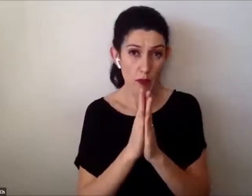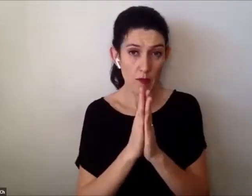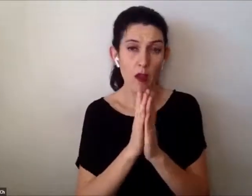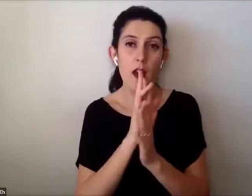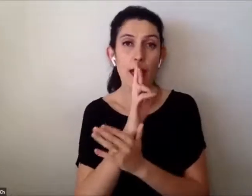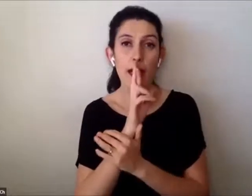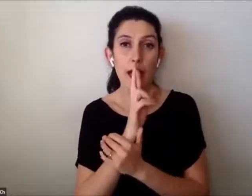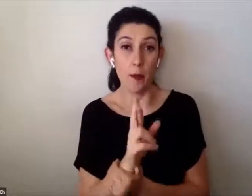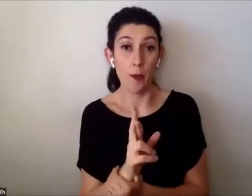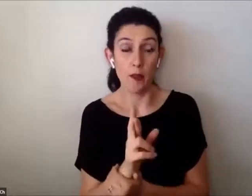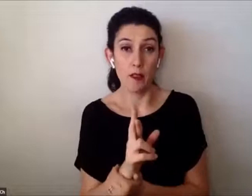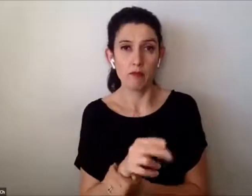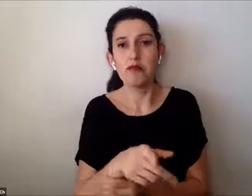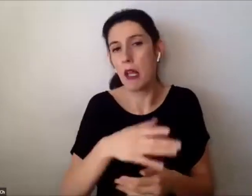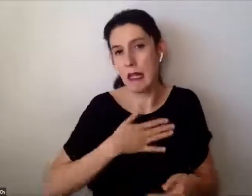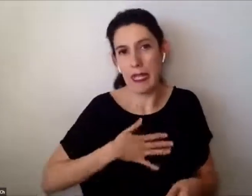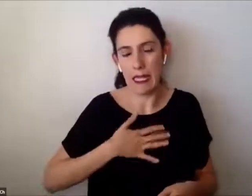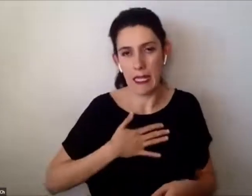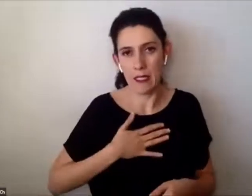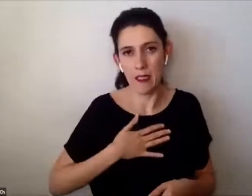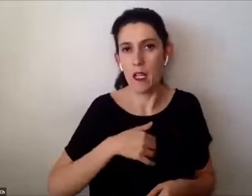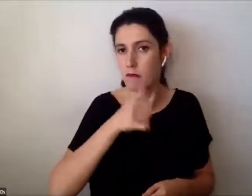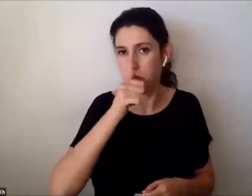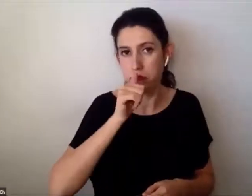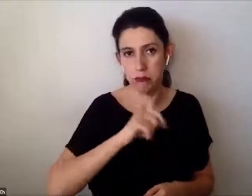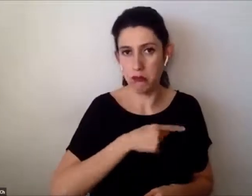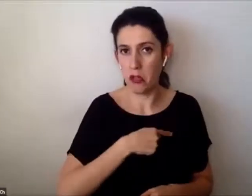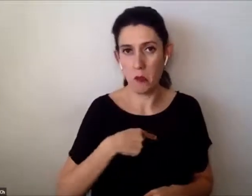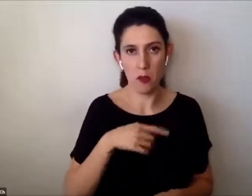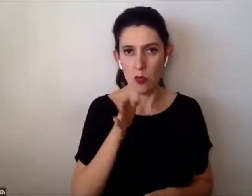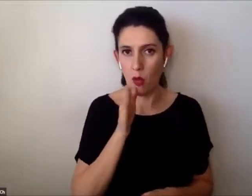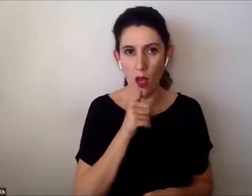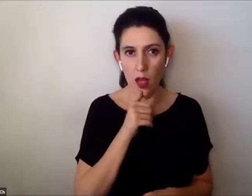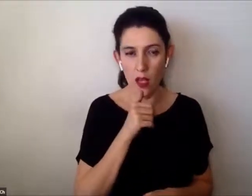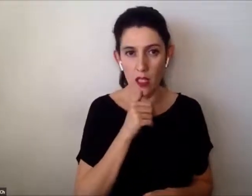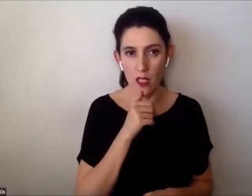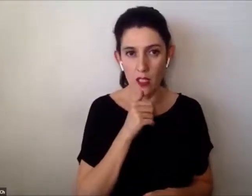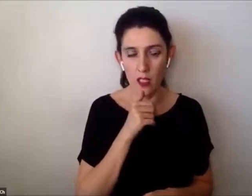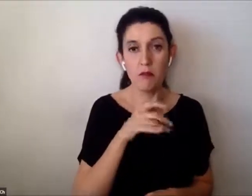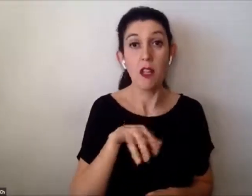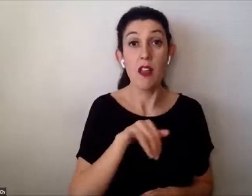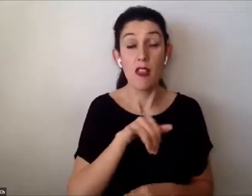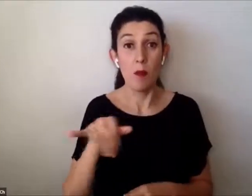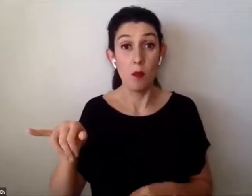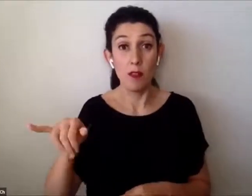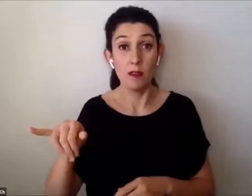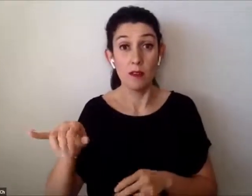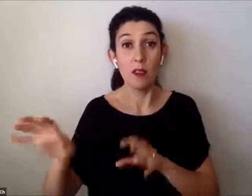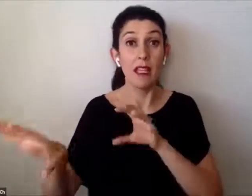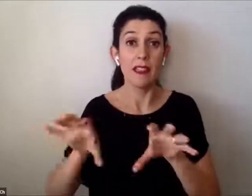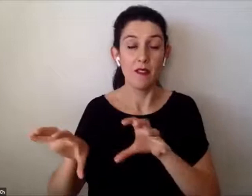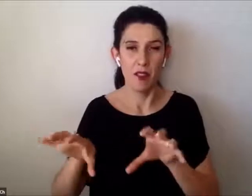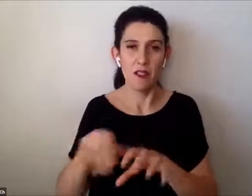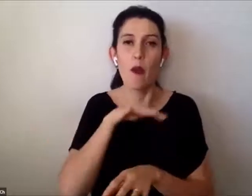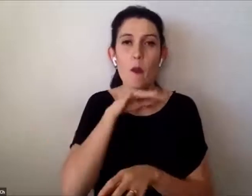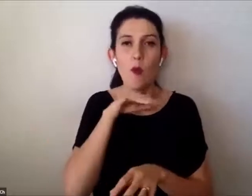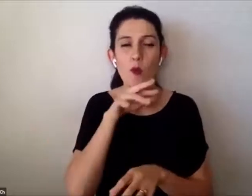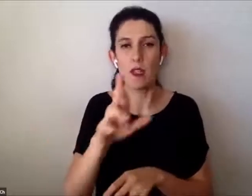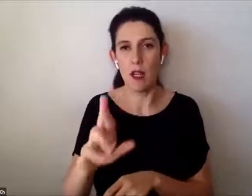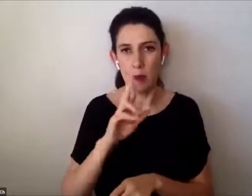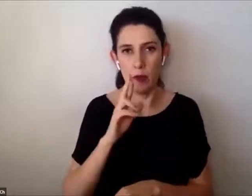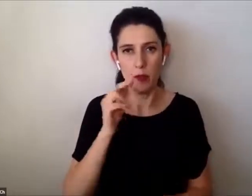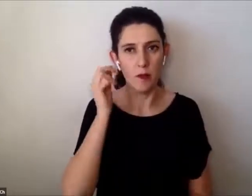pregunta, los que quieran, es anónimo, y va a servir para ahora, dentro de un rato, una actividad. Y